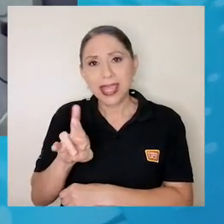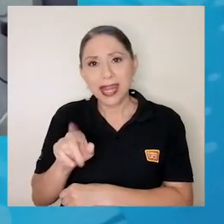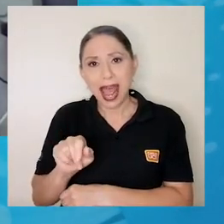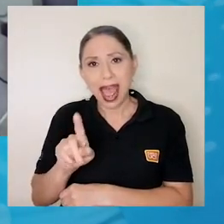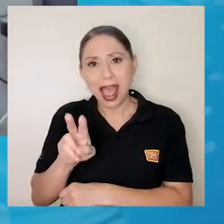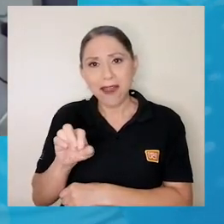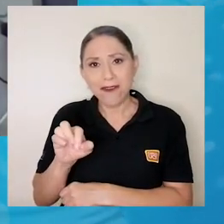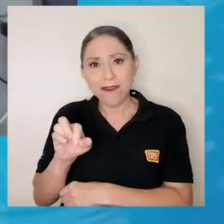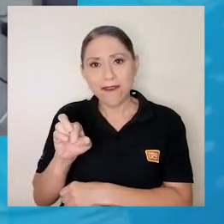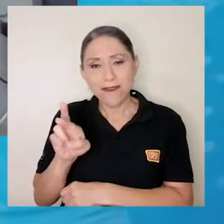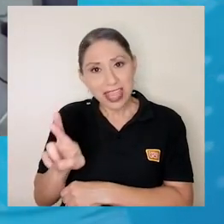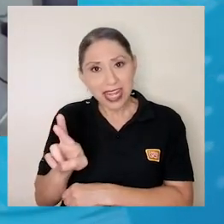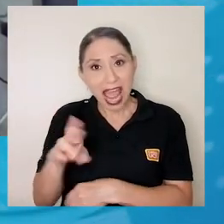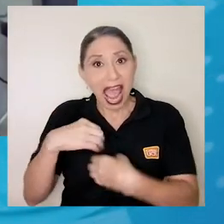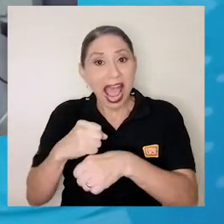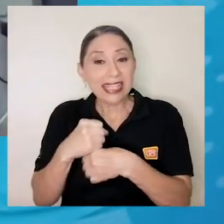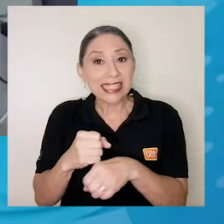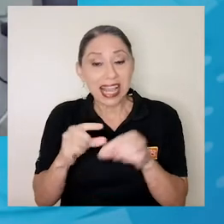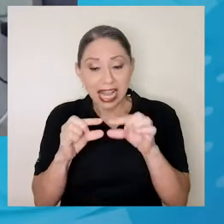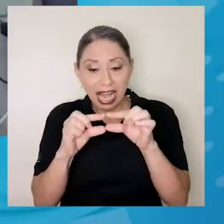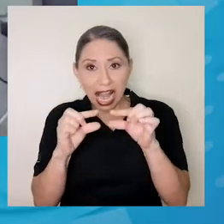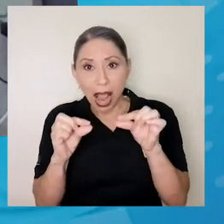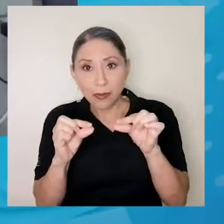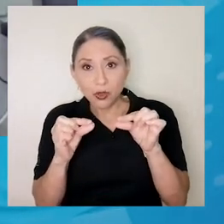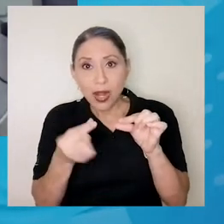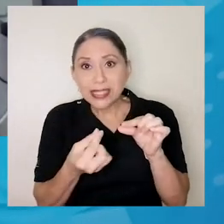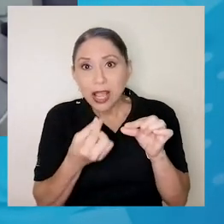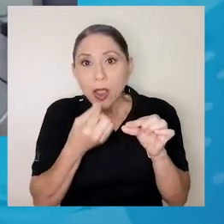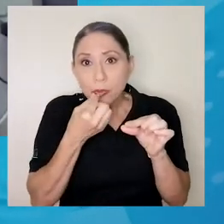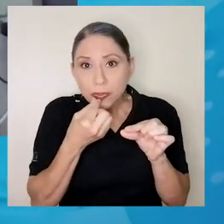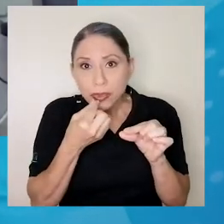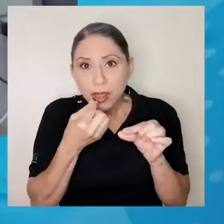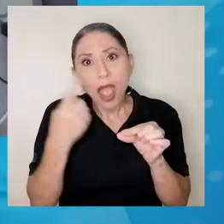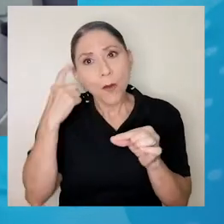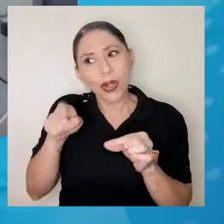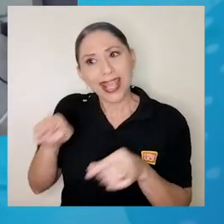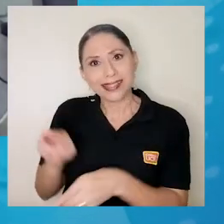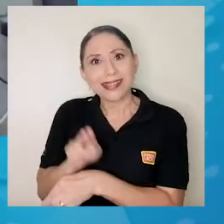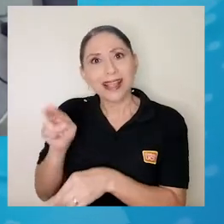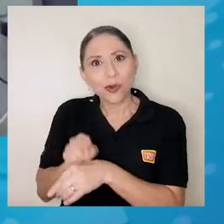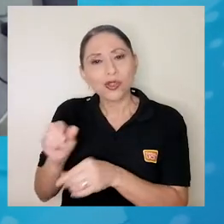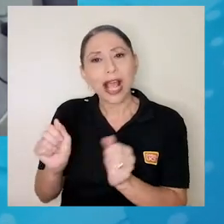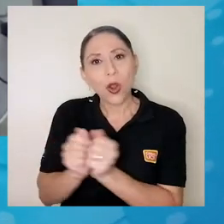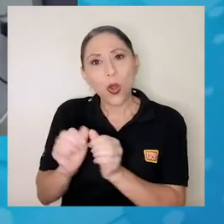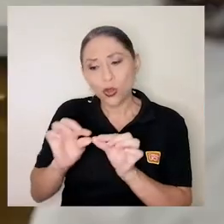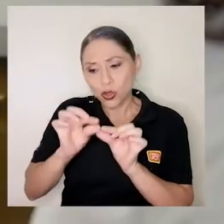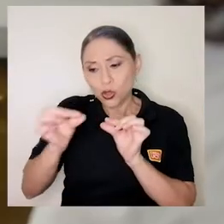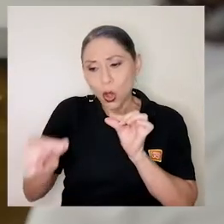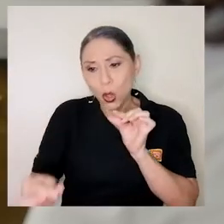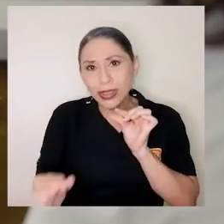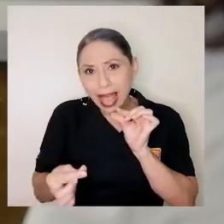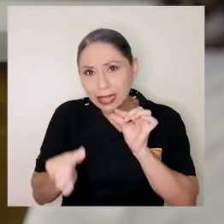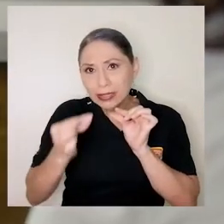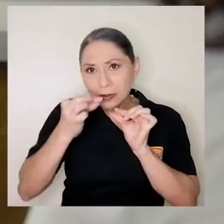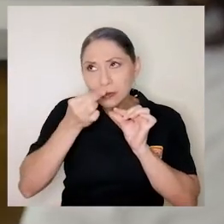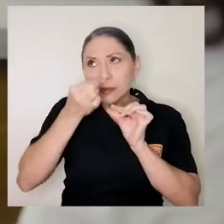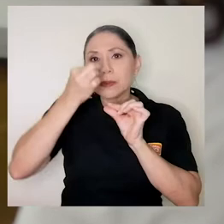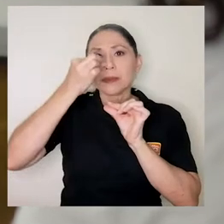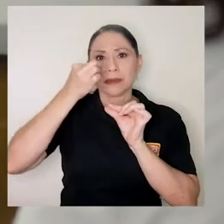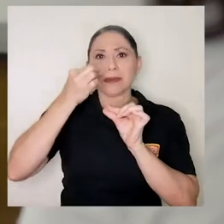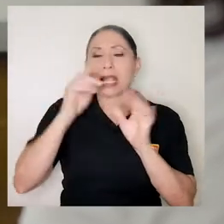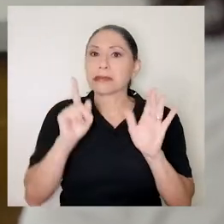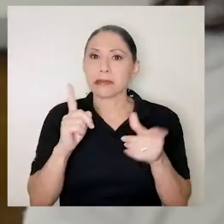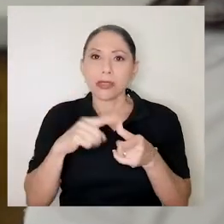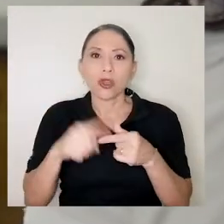nivel de sonda nasogástrica. Entonces es más fácil administrarlo por vía de cápsula o en suspensión. Esa es